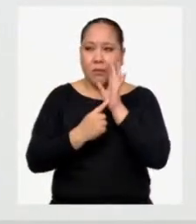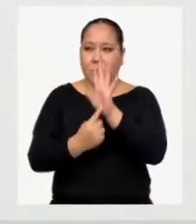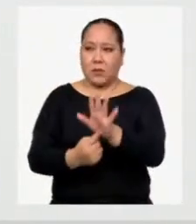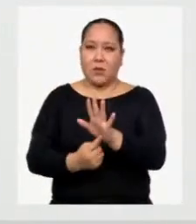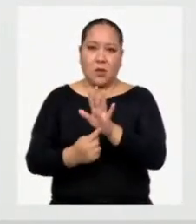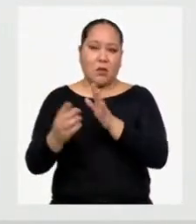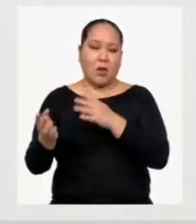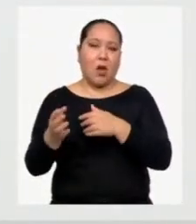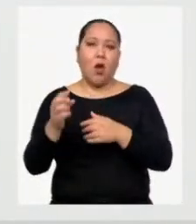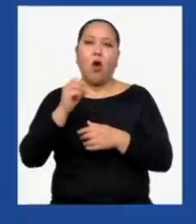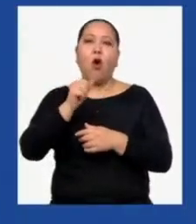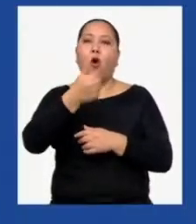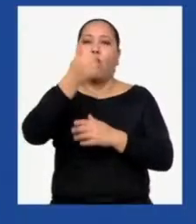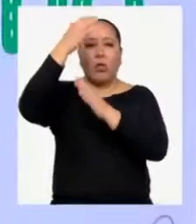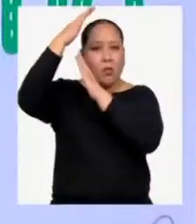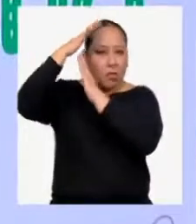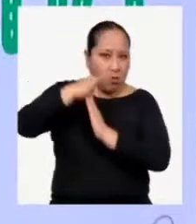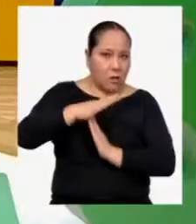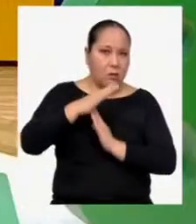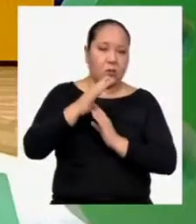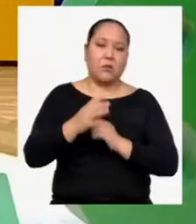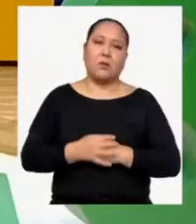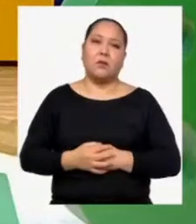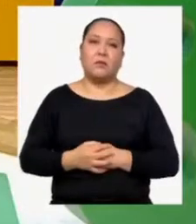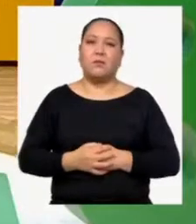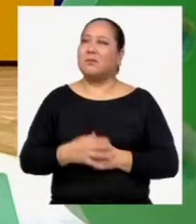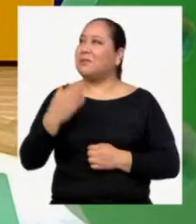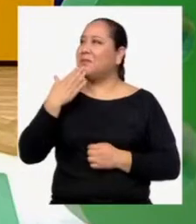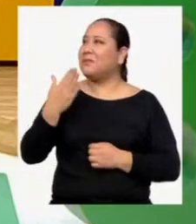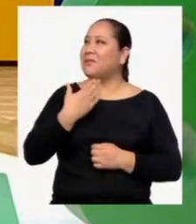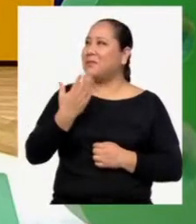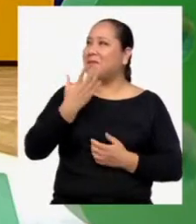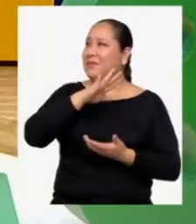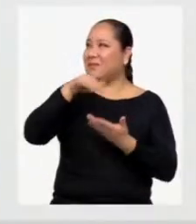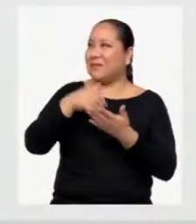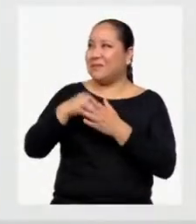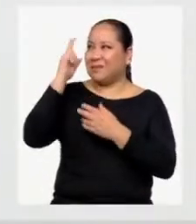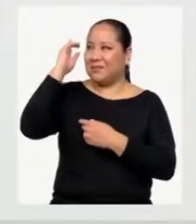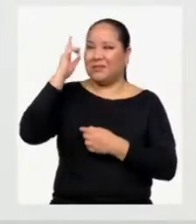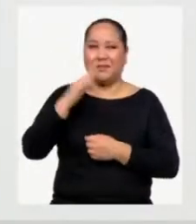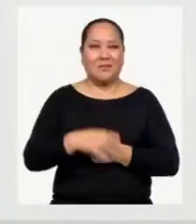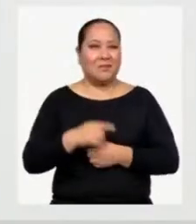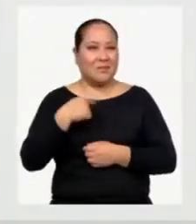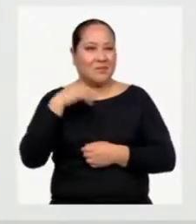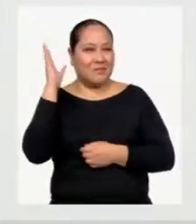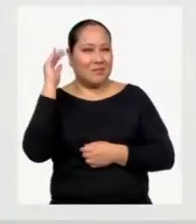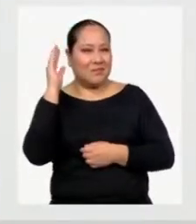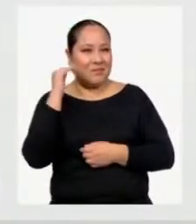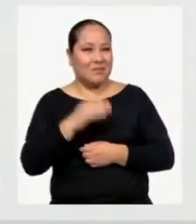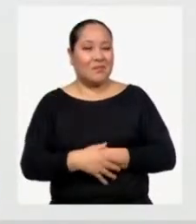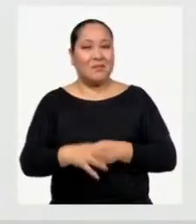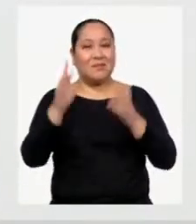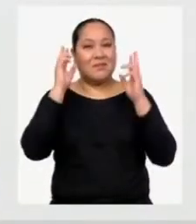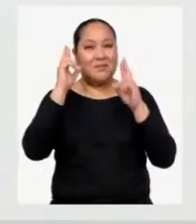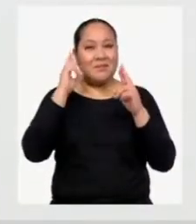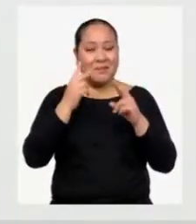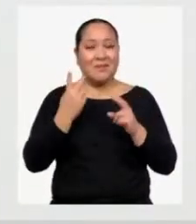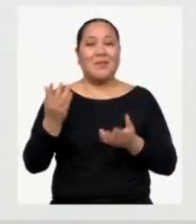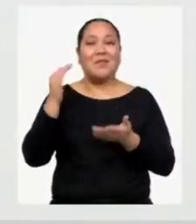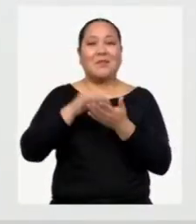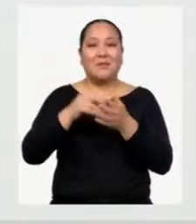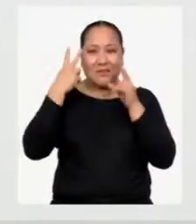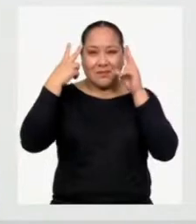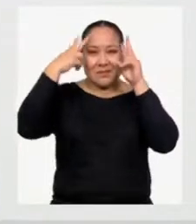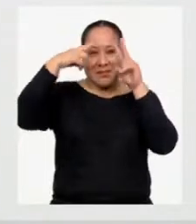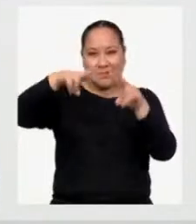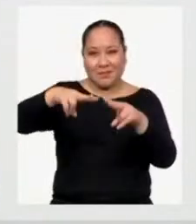cualquier tipo de discriminación ¡Gracias por todo, profesora! Me despido y espero volver a verlas y